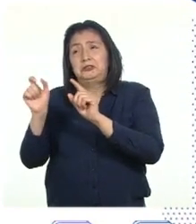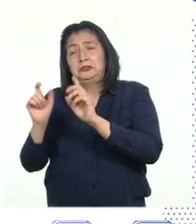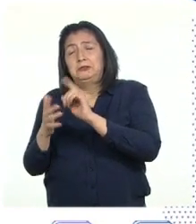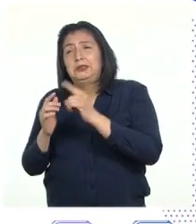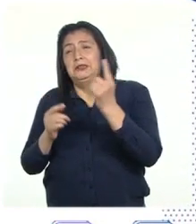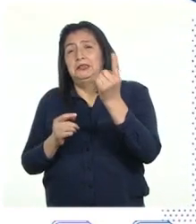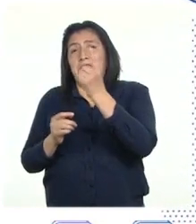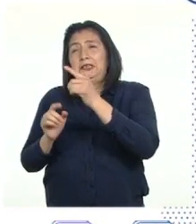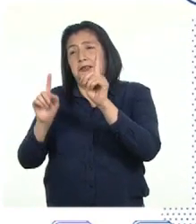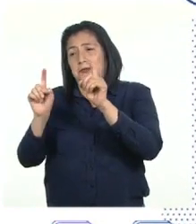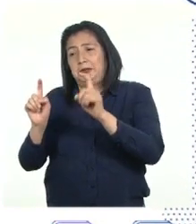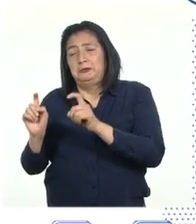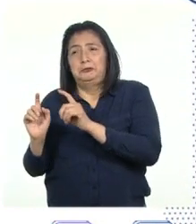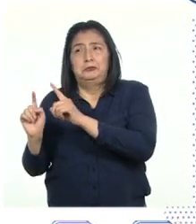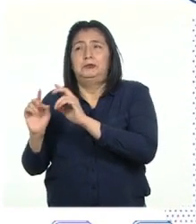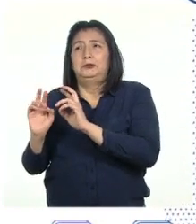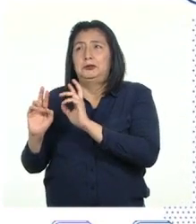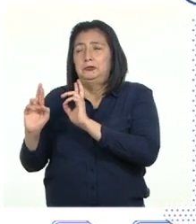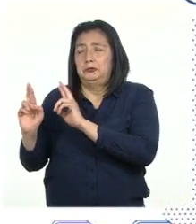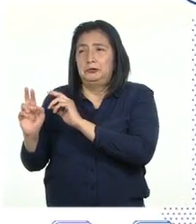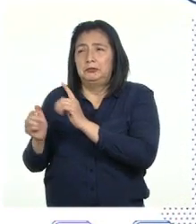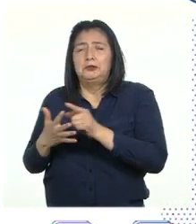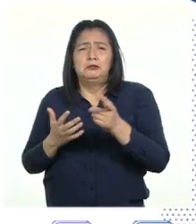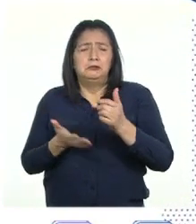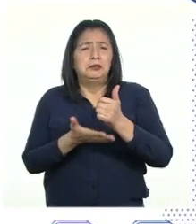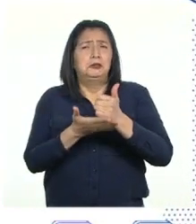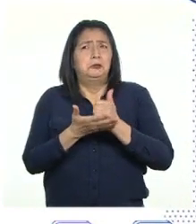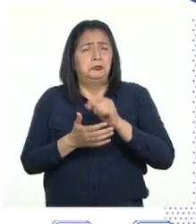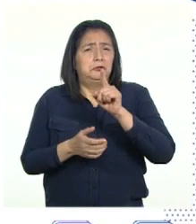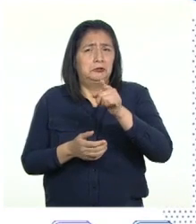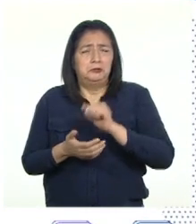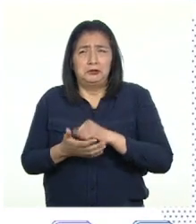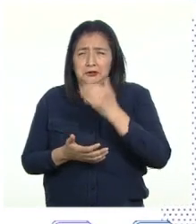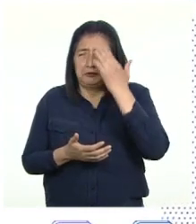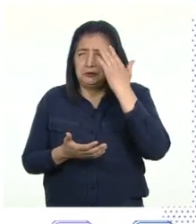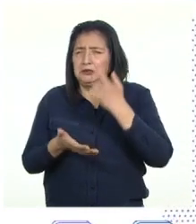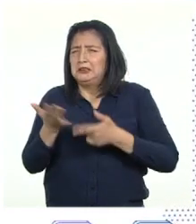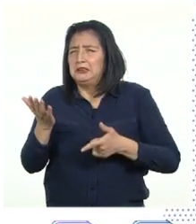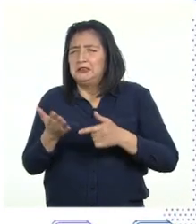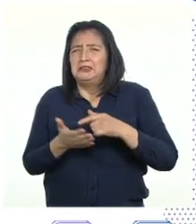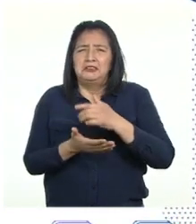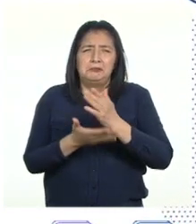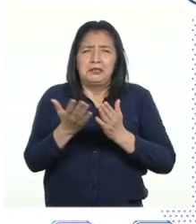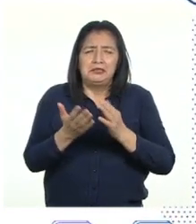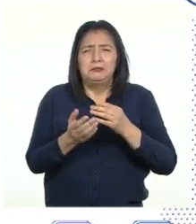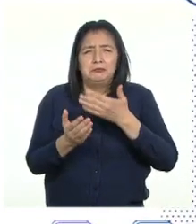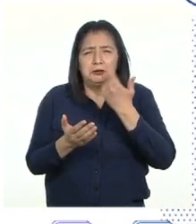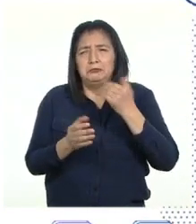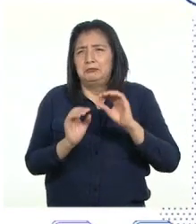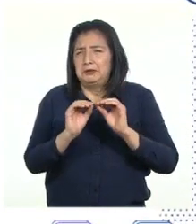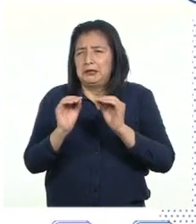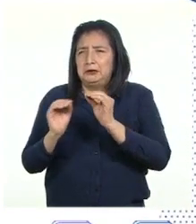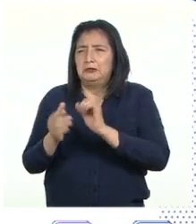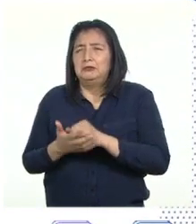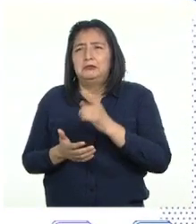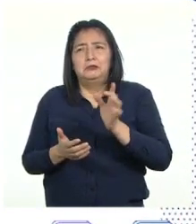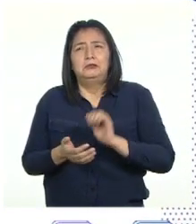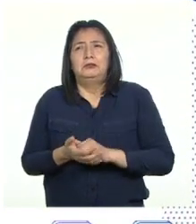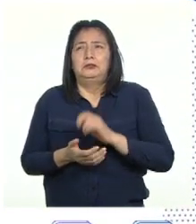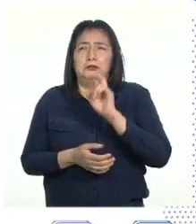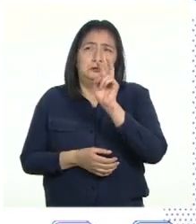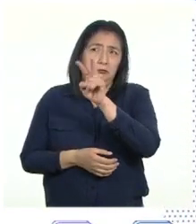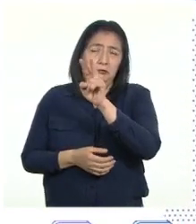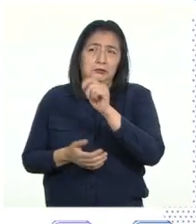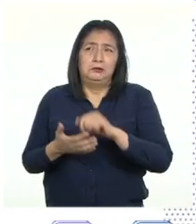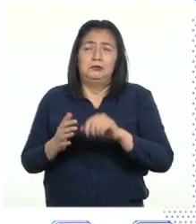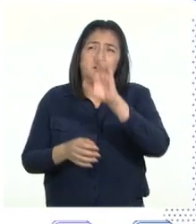cada criterio evaluado Esto les ayudará a realizar ajustes y saber en qué aspectos pueden ir mejorando El que ven ahora en pantalla